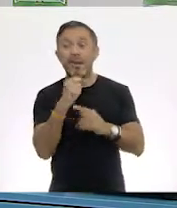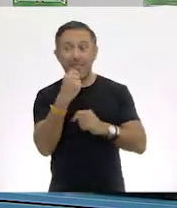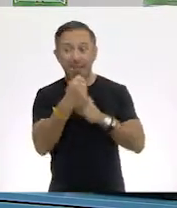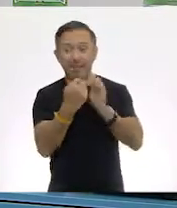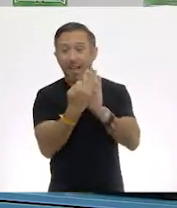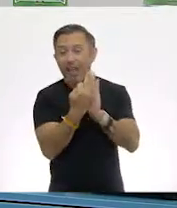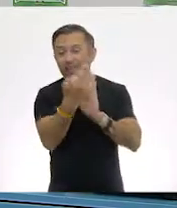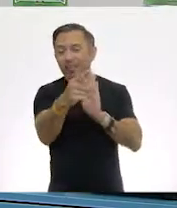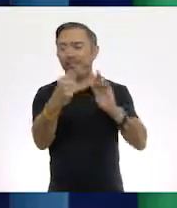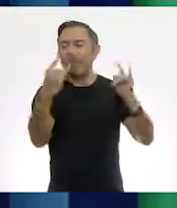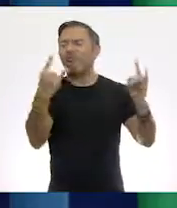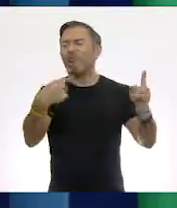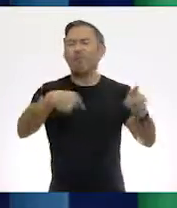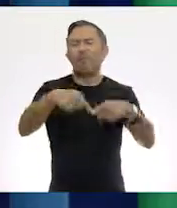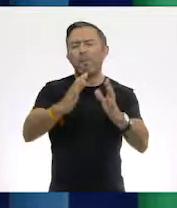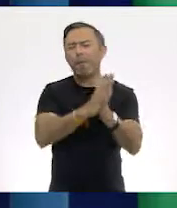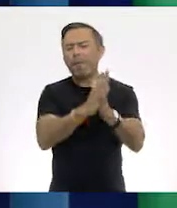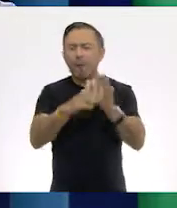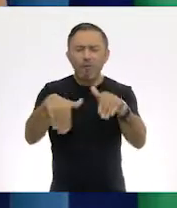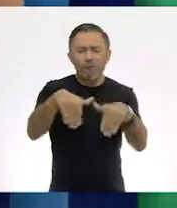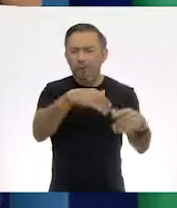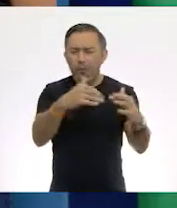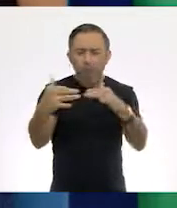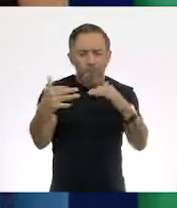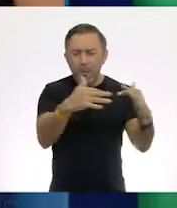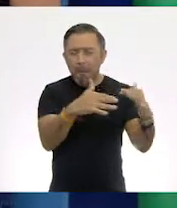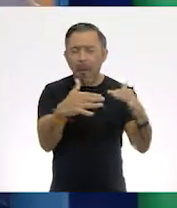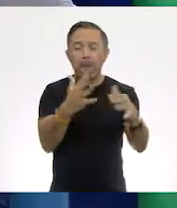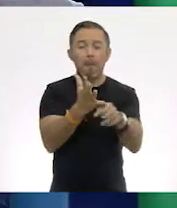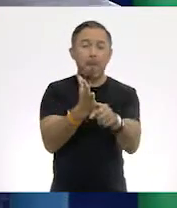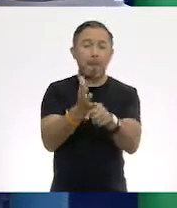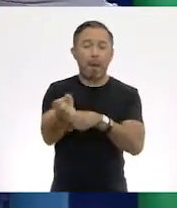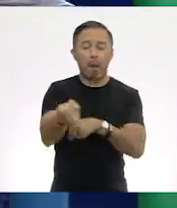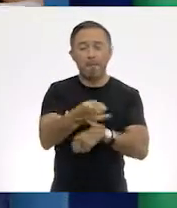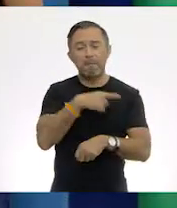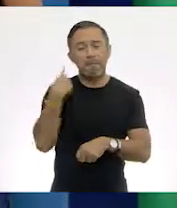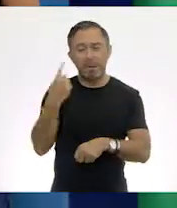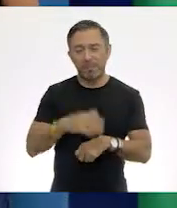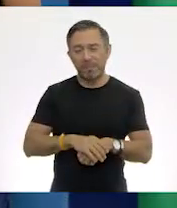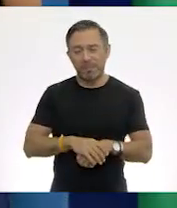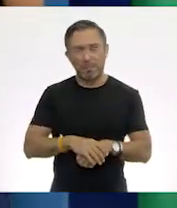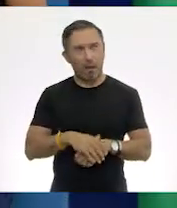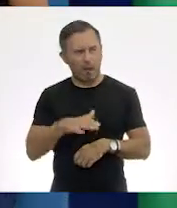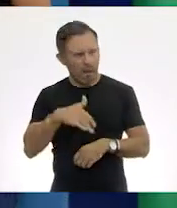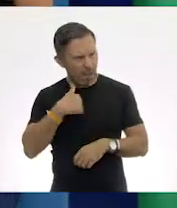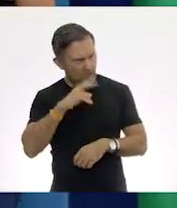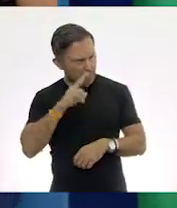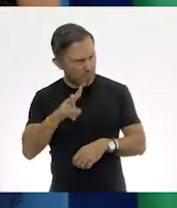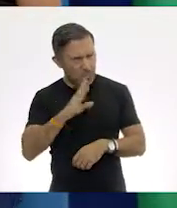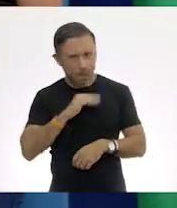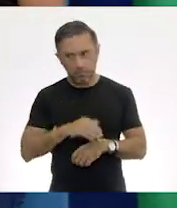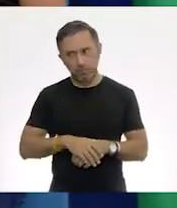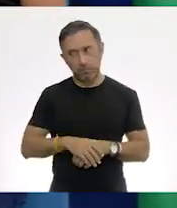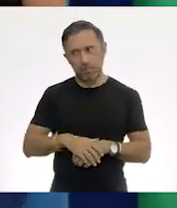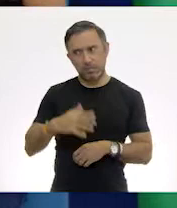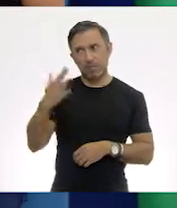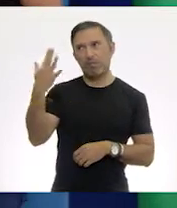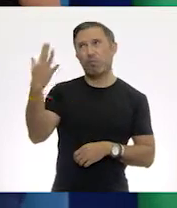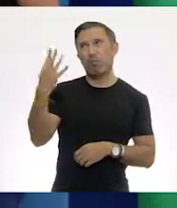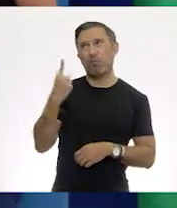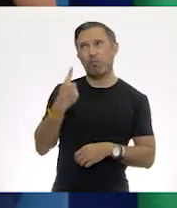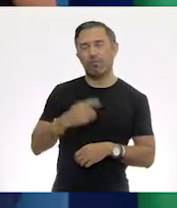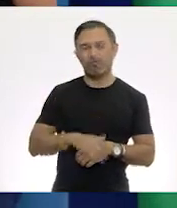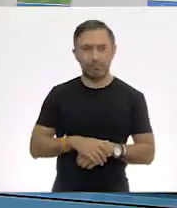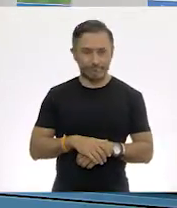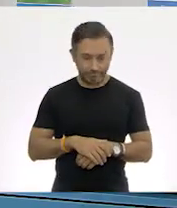le ganaron. ¡Ah, eso es lo que estaba escuchando! Pero bueno, no estuvo tan mal. ¿5 a 1? Pues